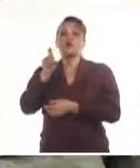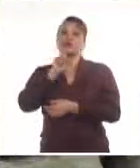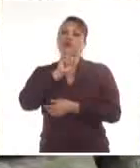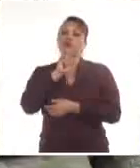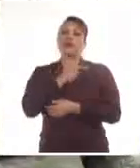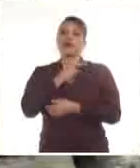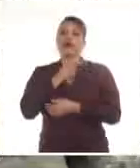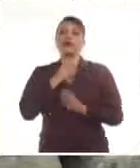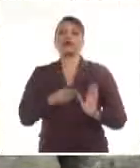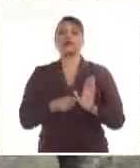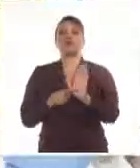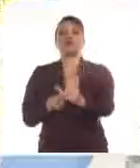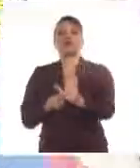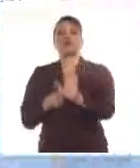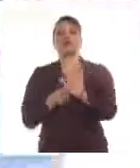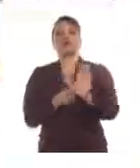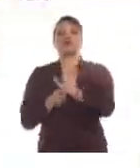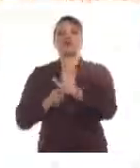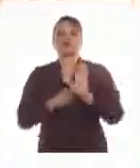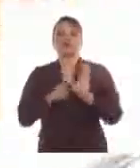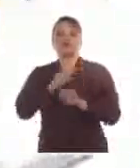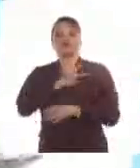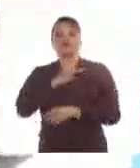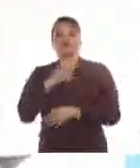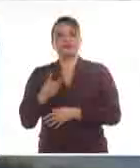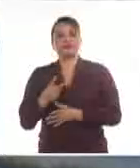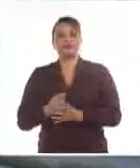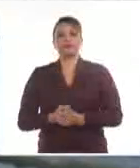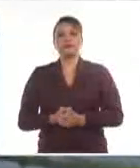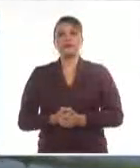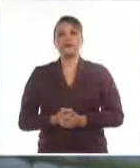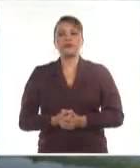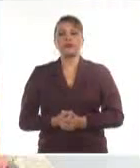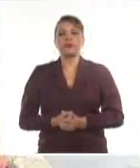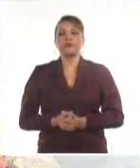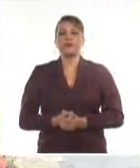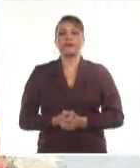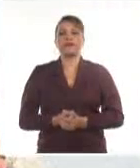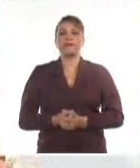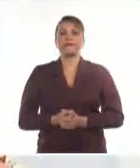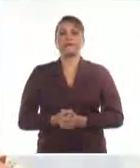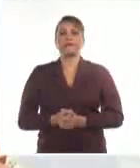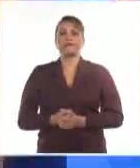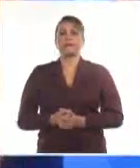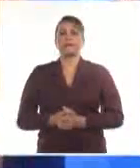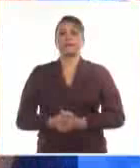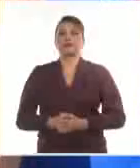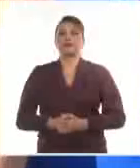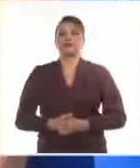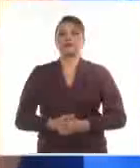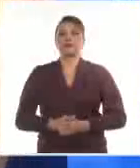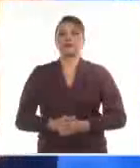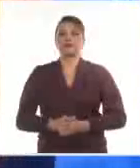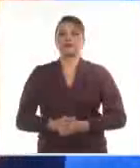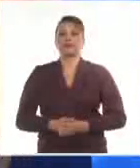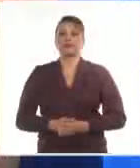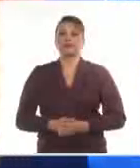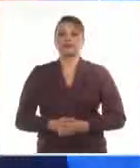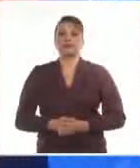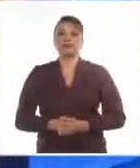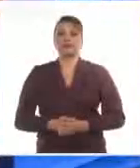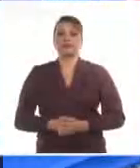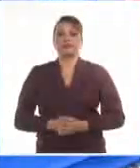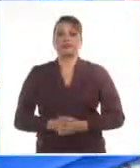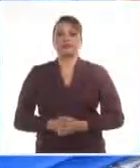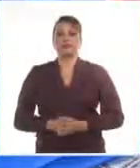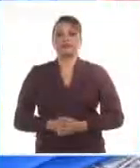valor y entrega a los ideales que son parte indisoluble de la nación. José Vladimir Pérez e Irán Suárez Bayán, Canal